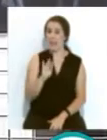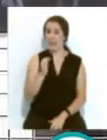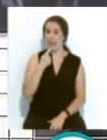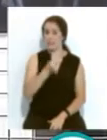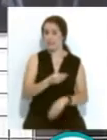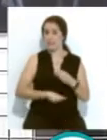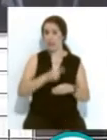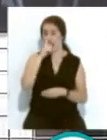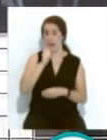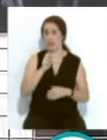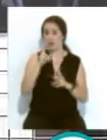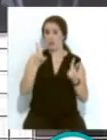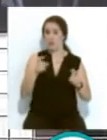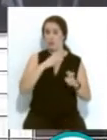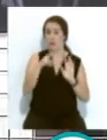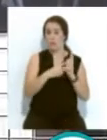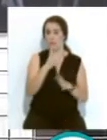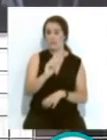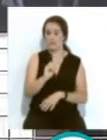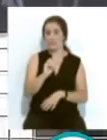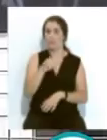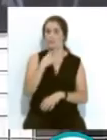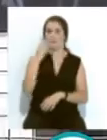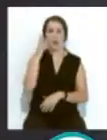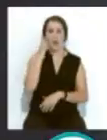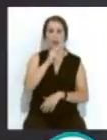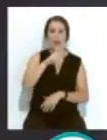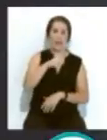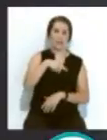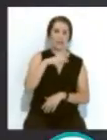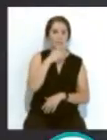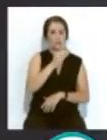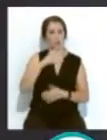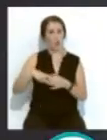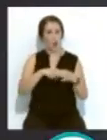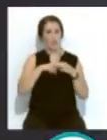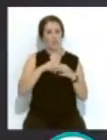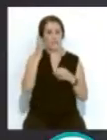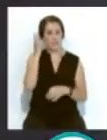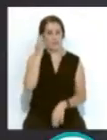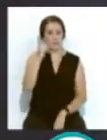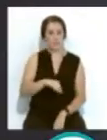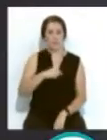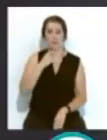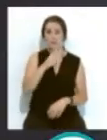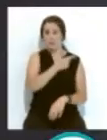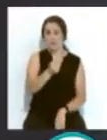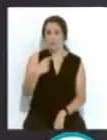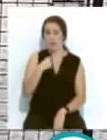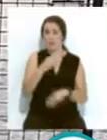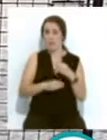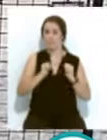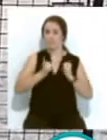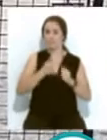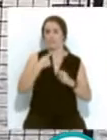eco del año temático 2020, Mujeres, LTV, Sororidad y Feminismo. A lo largo de la semana se han previsto una serie de